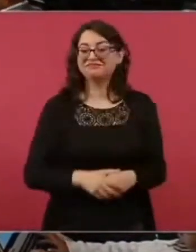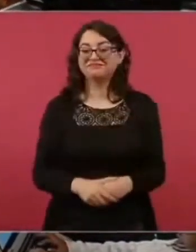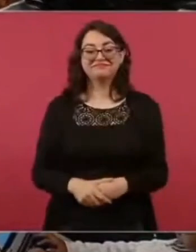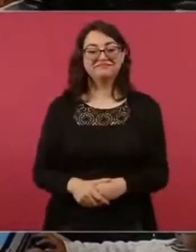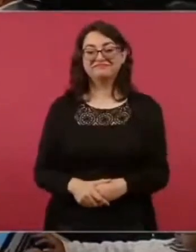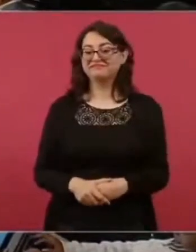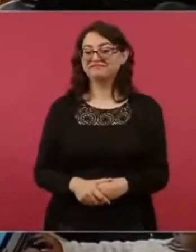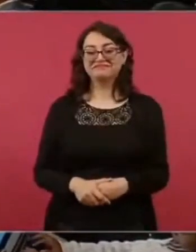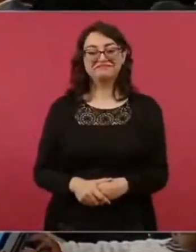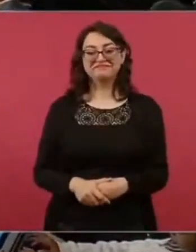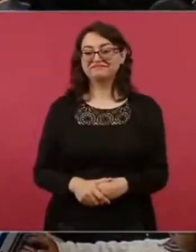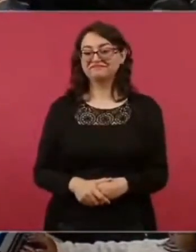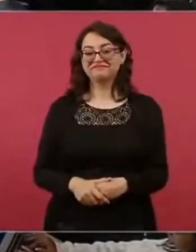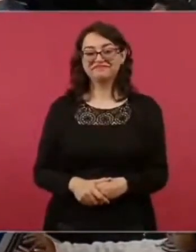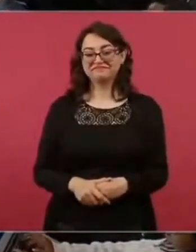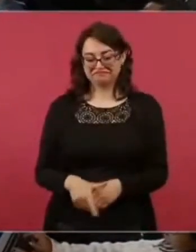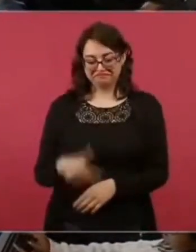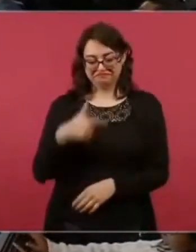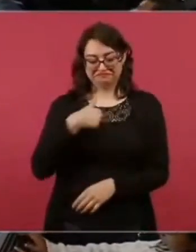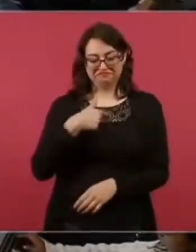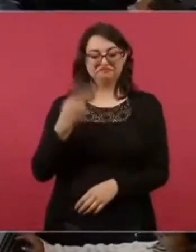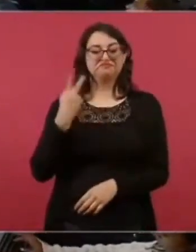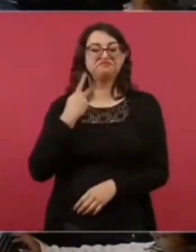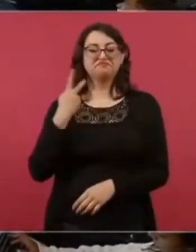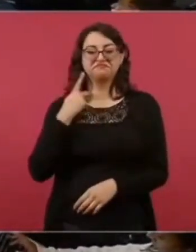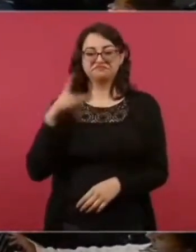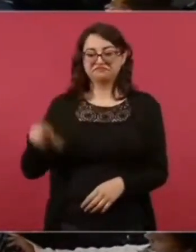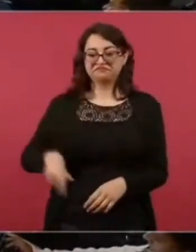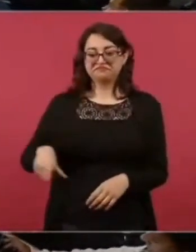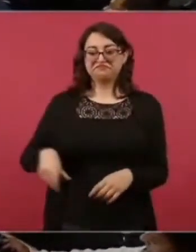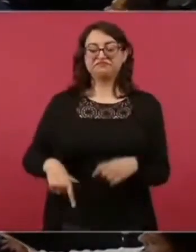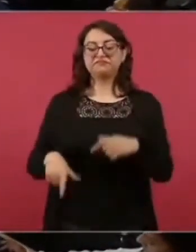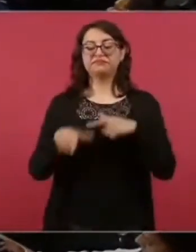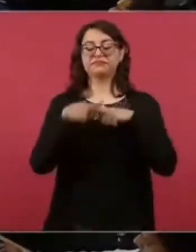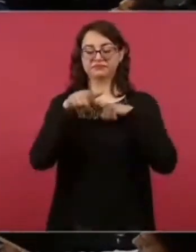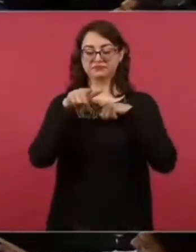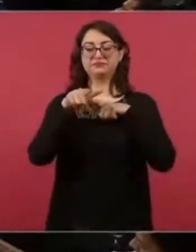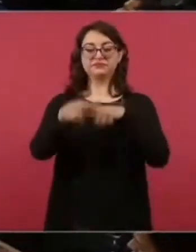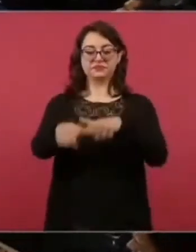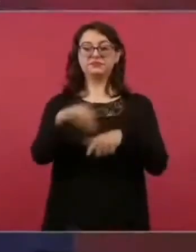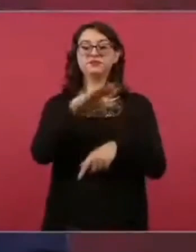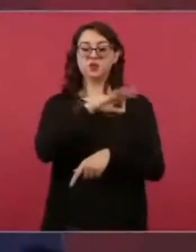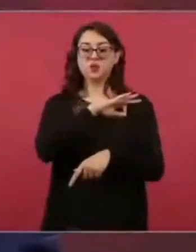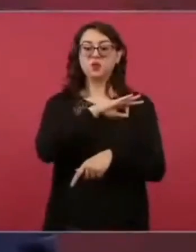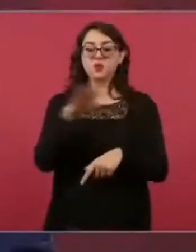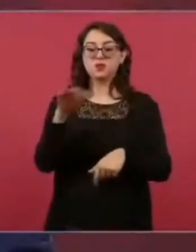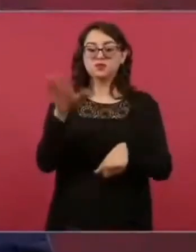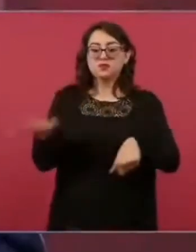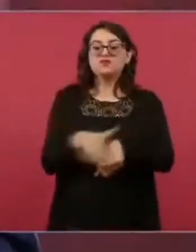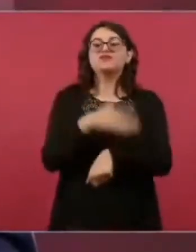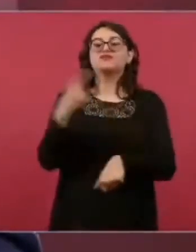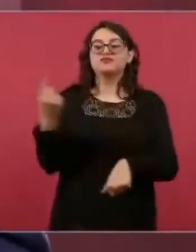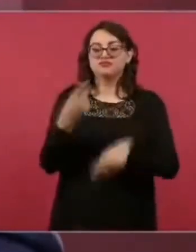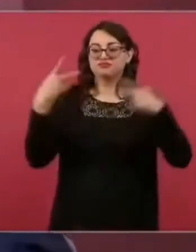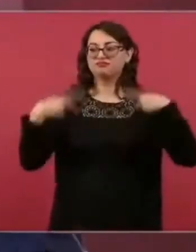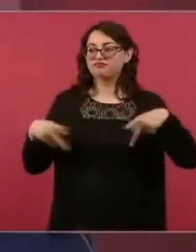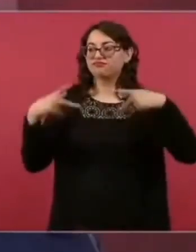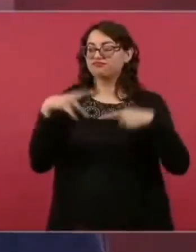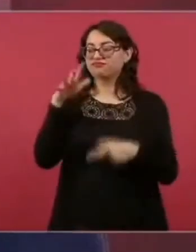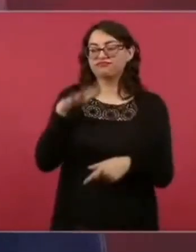porque el pueblo es mucha pieza entonces ¿dónde está la clave? en